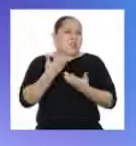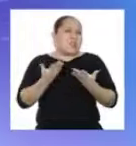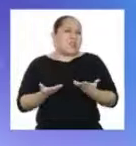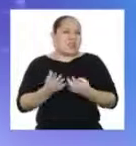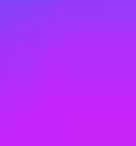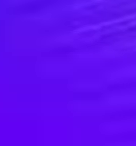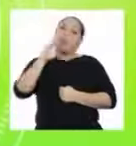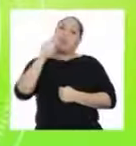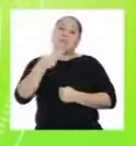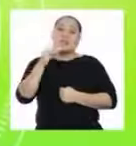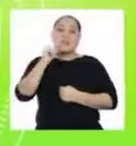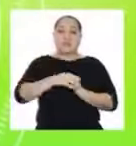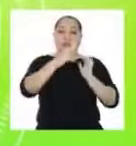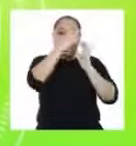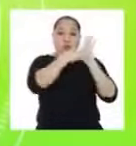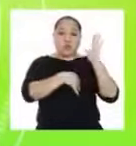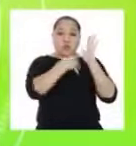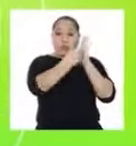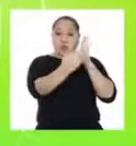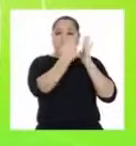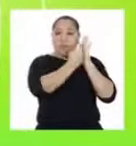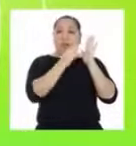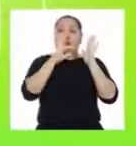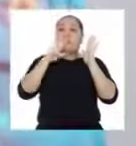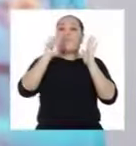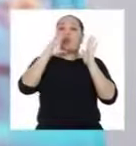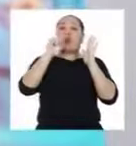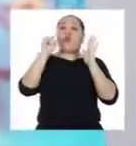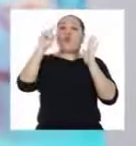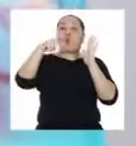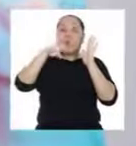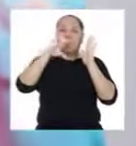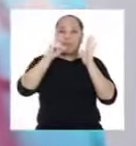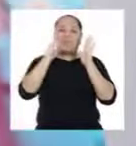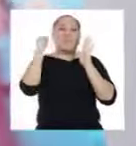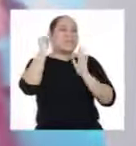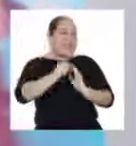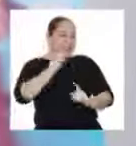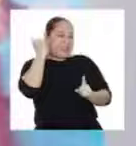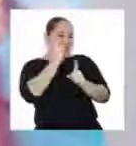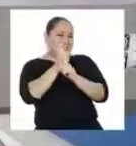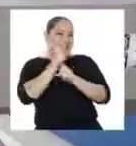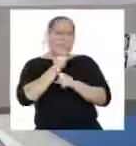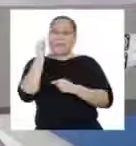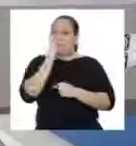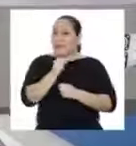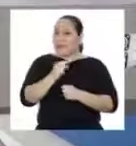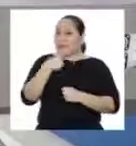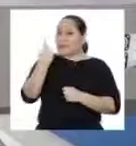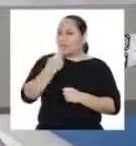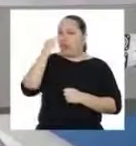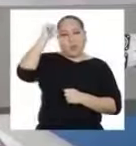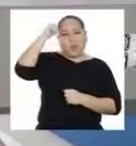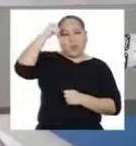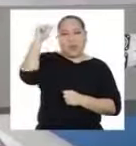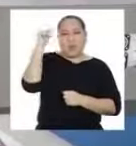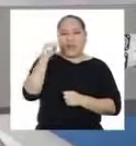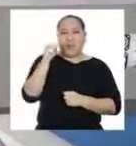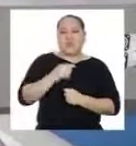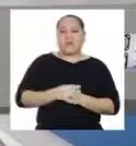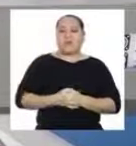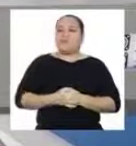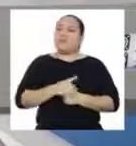¡Sí, Pechi! ¡Es una tabla de frecuencias! ¡Así es! Y solo para